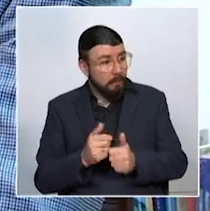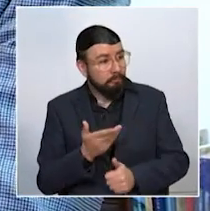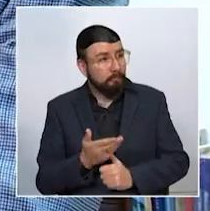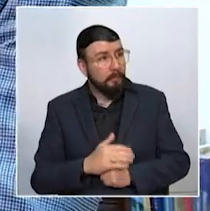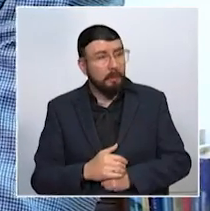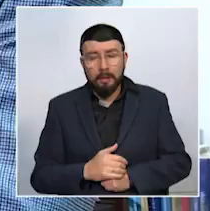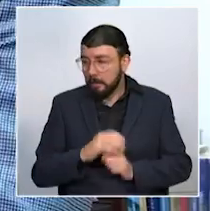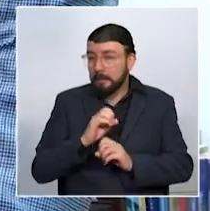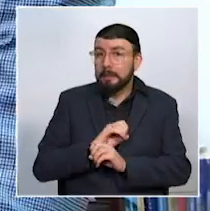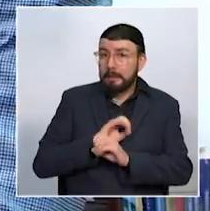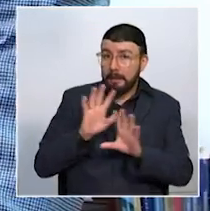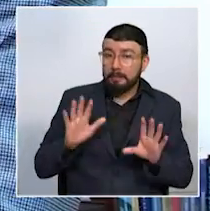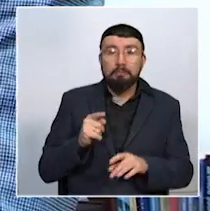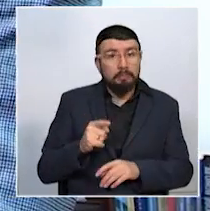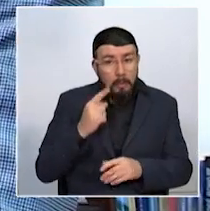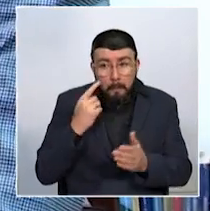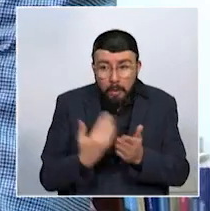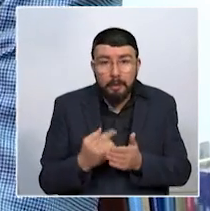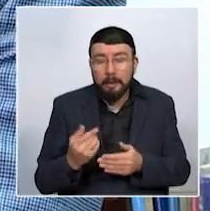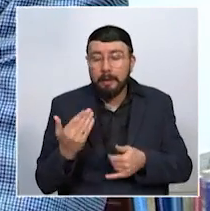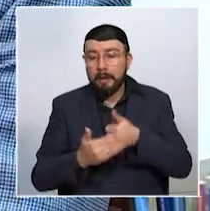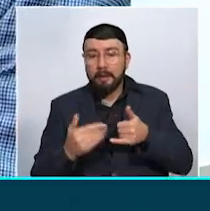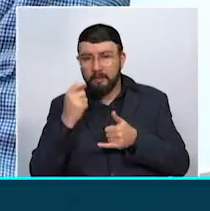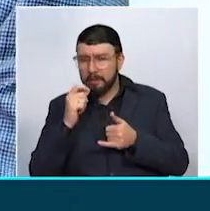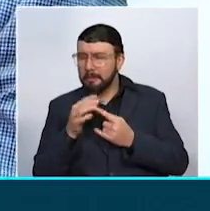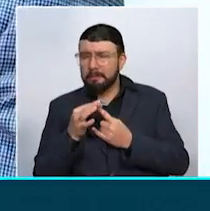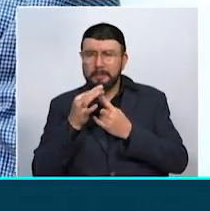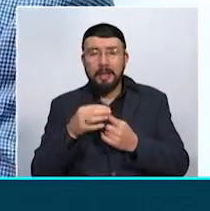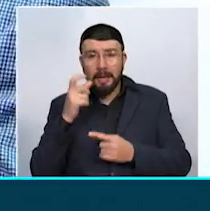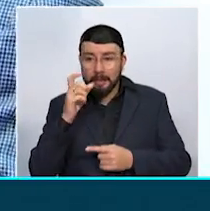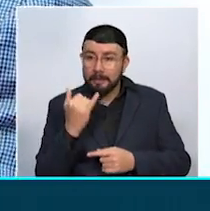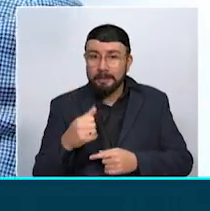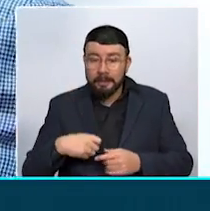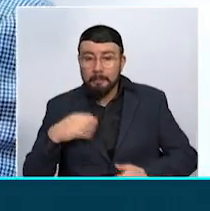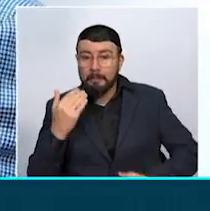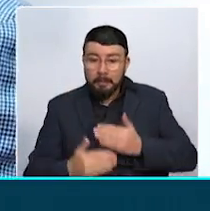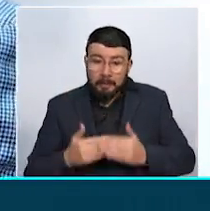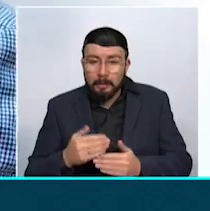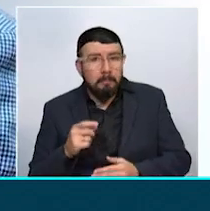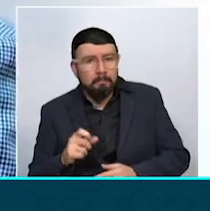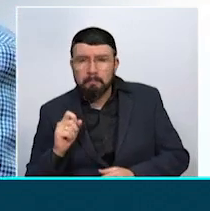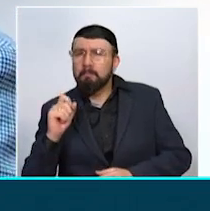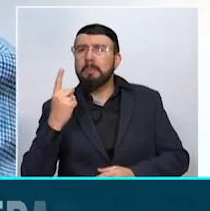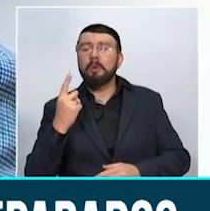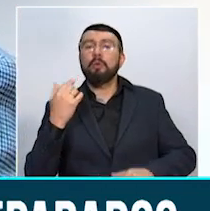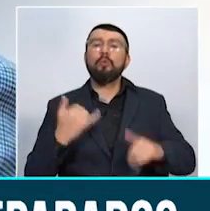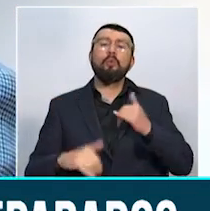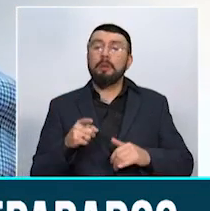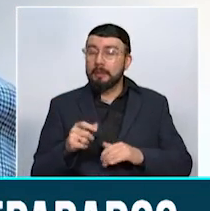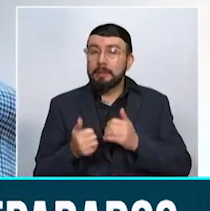está la prueba de que el ECA Betero y particularmente Caldas tienen preparación desde el punto de vista del principal insumo de los Juegos, que son los deportistas.